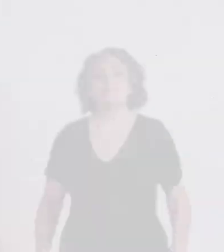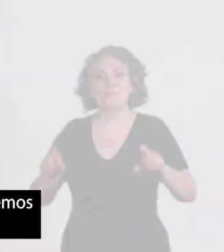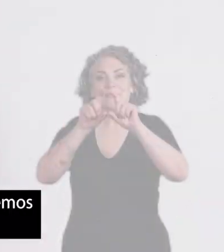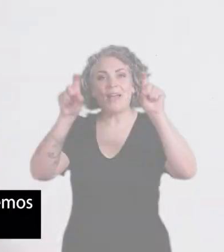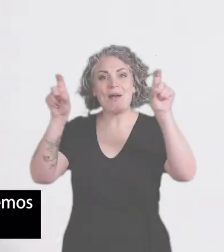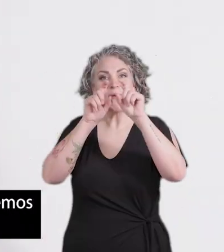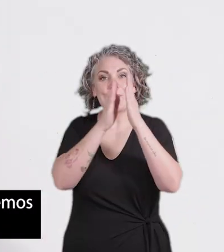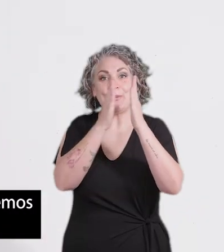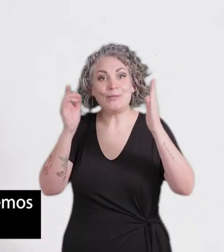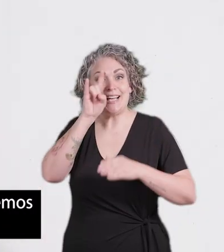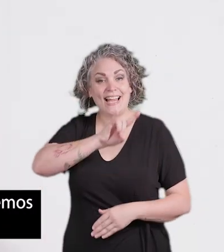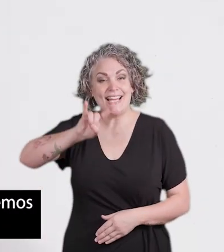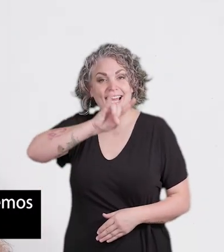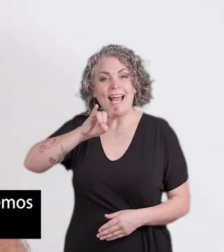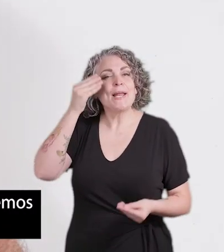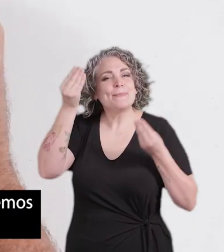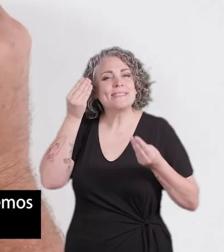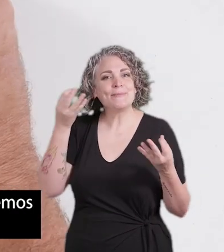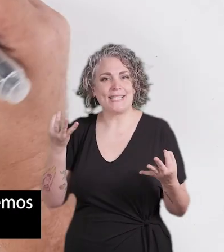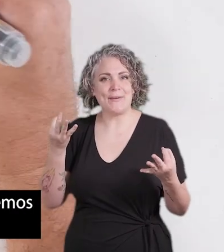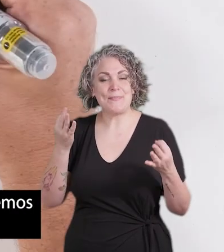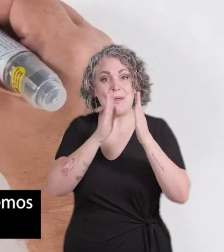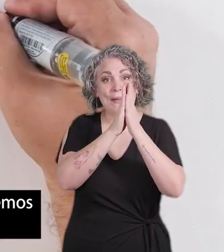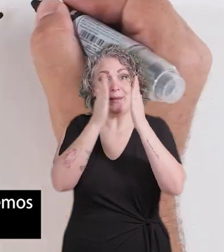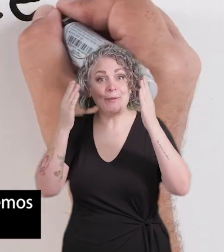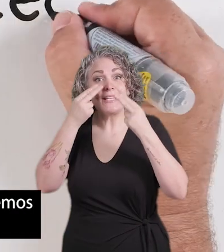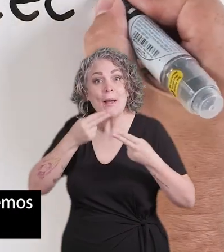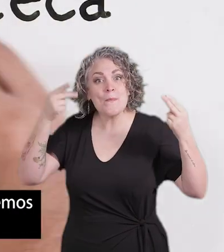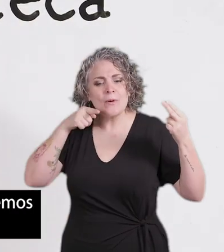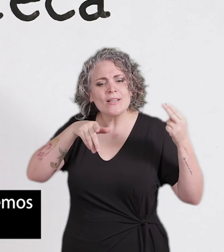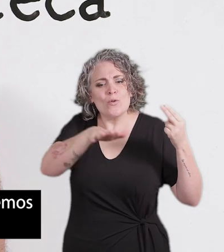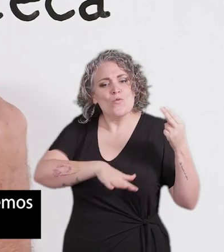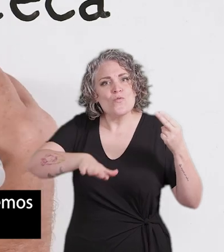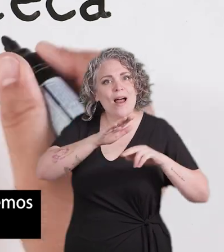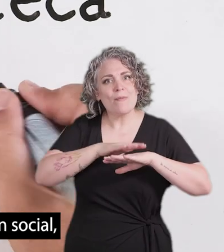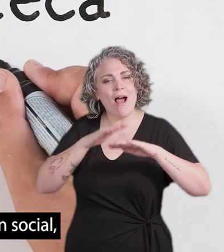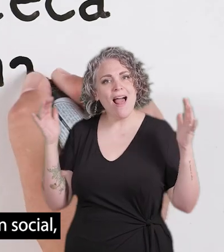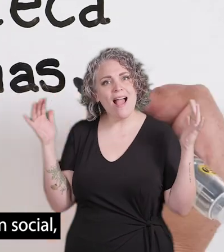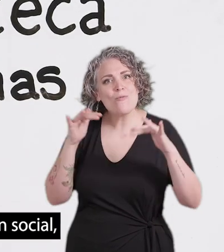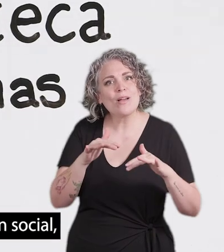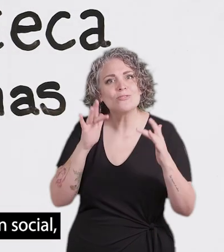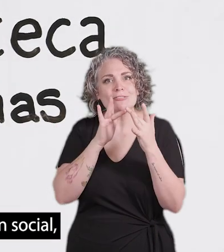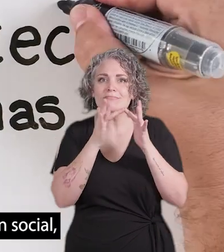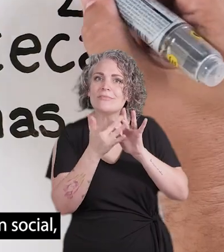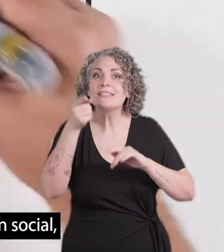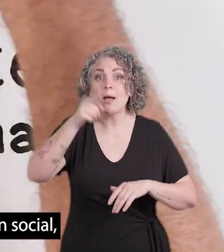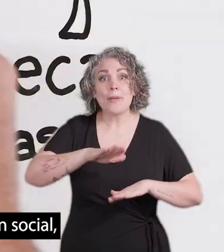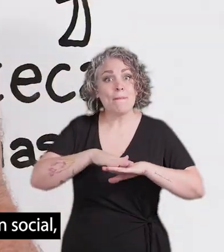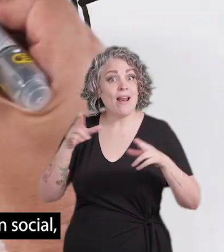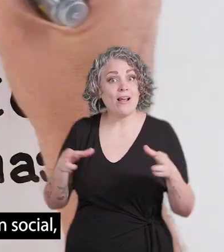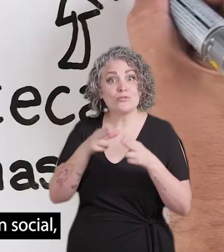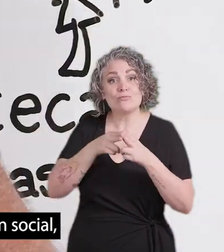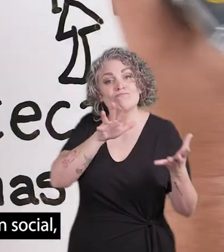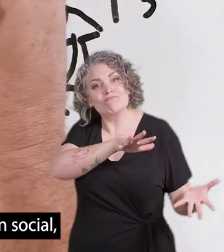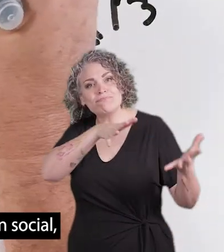Desde la Biblioteca de Canarias entendemos que las bibliotecas públicas son espacios de encuentro